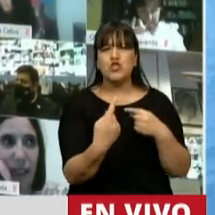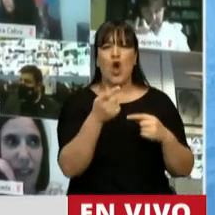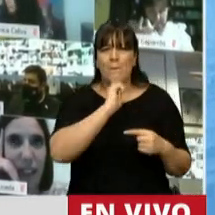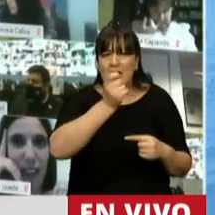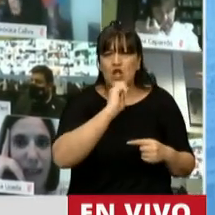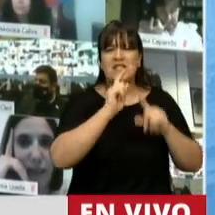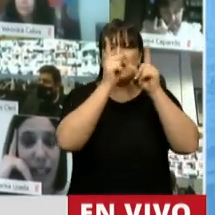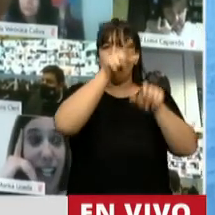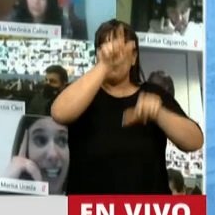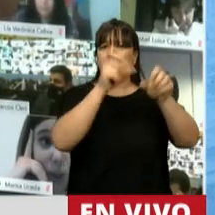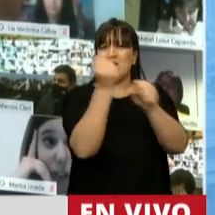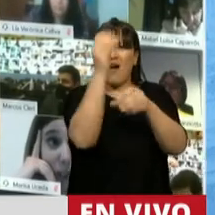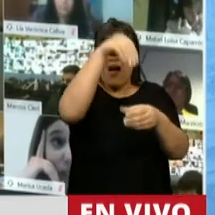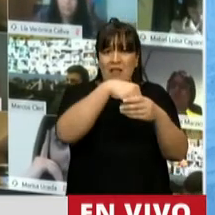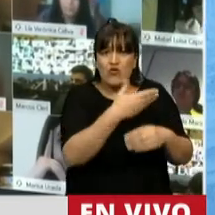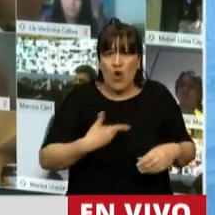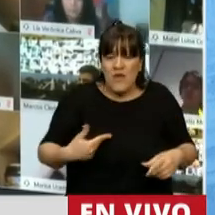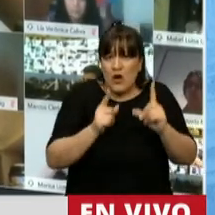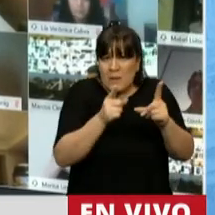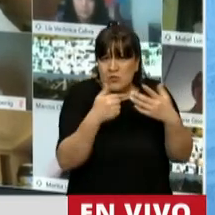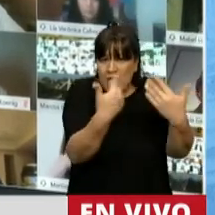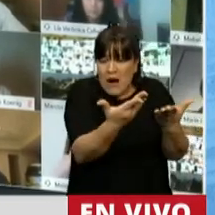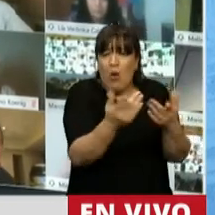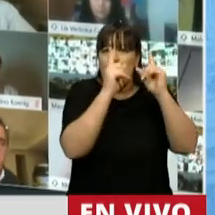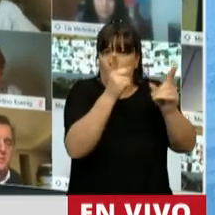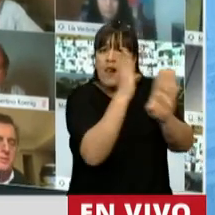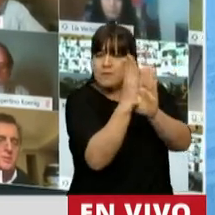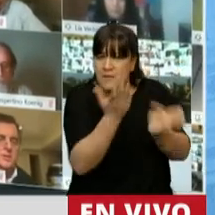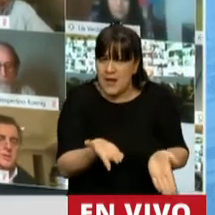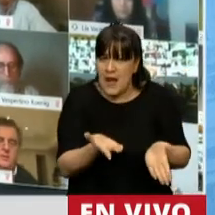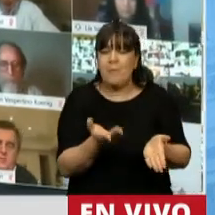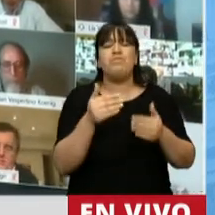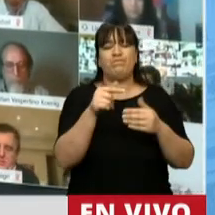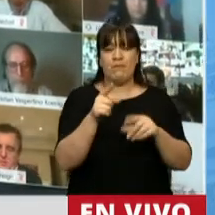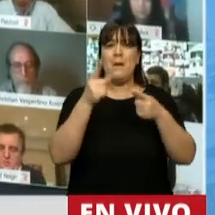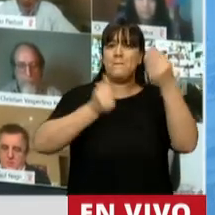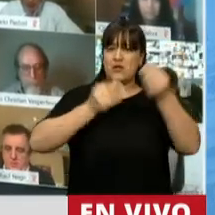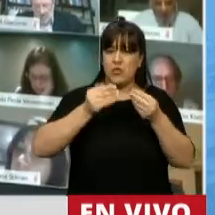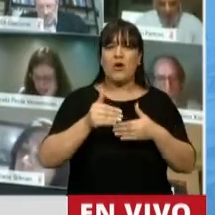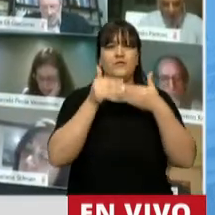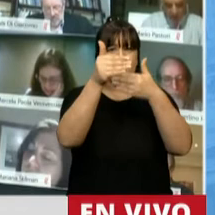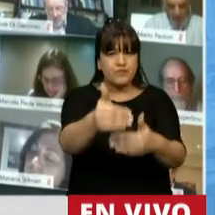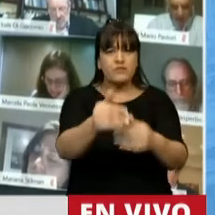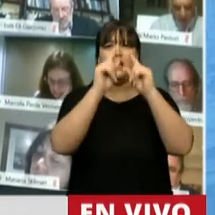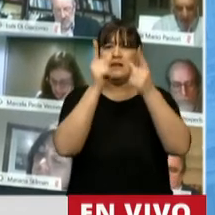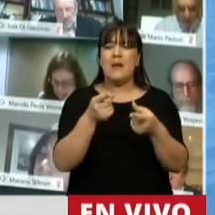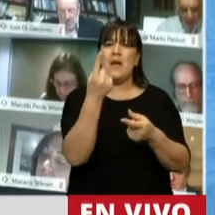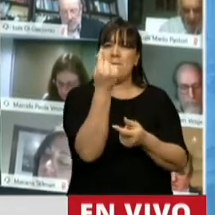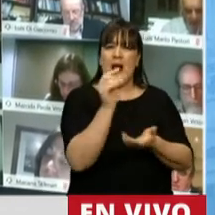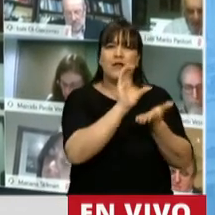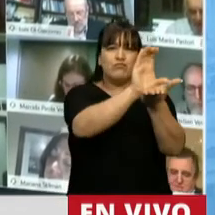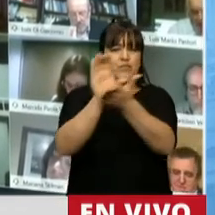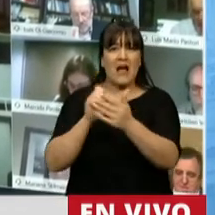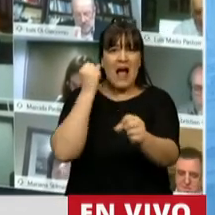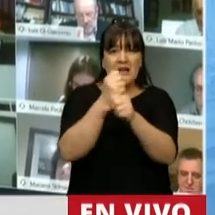y hasta de funcionarios propios. La prórroga del presupuesto, más la reasignación de partidas, permitió a la